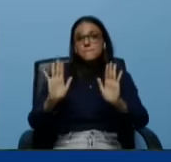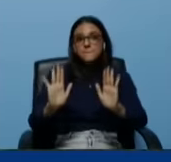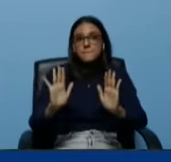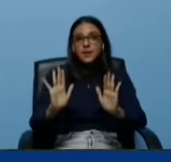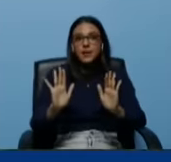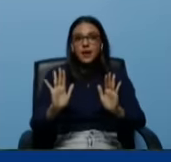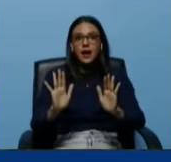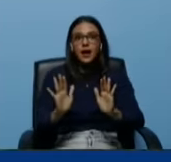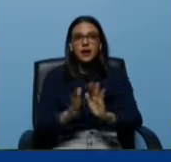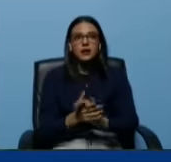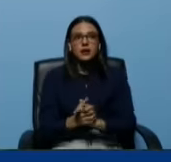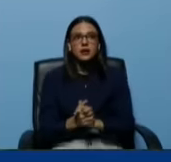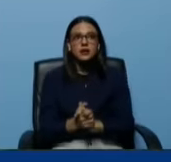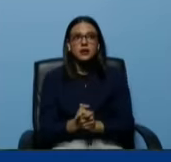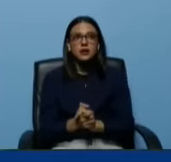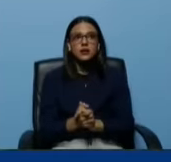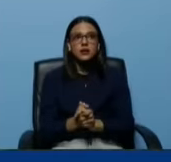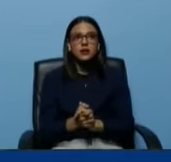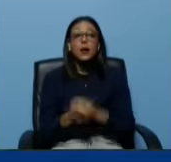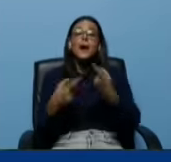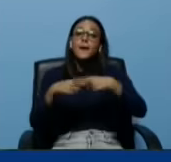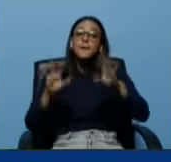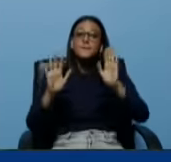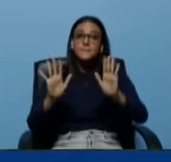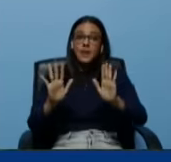gobierno que tiene Perú,